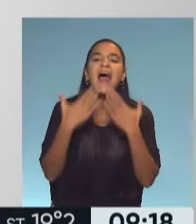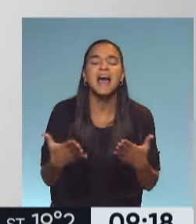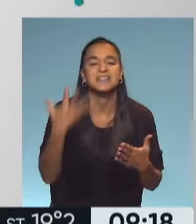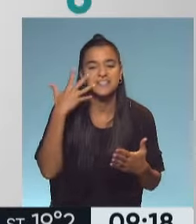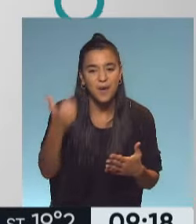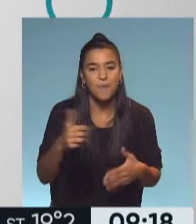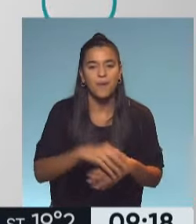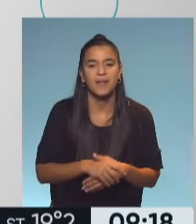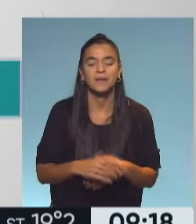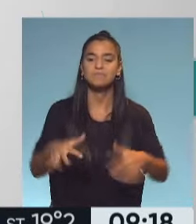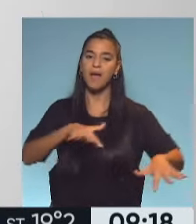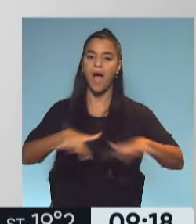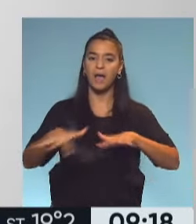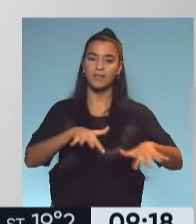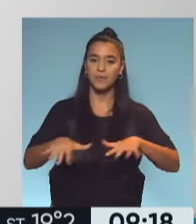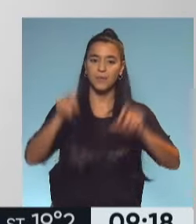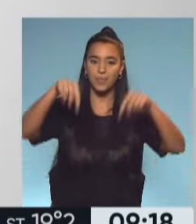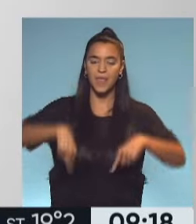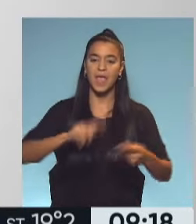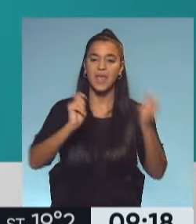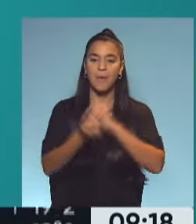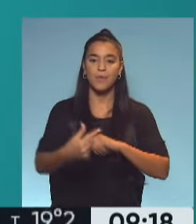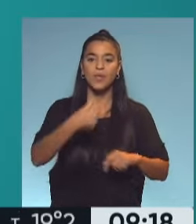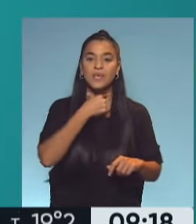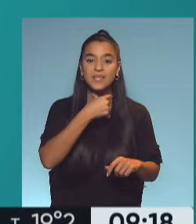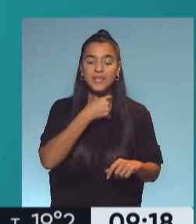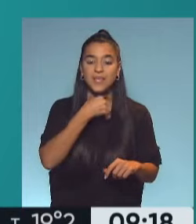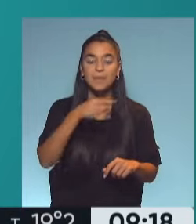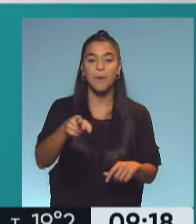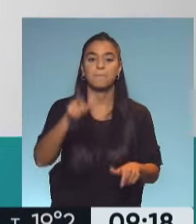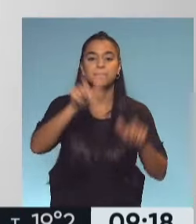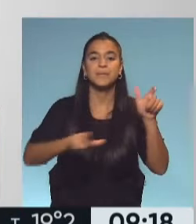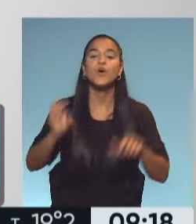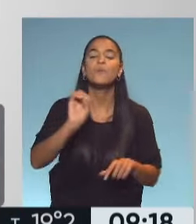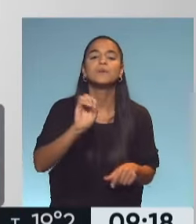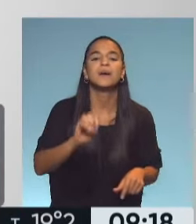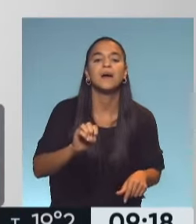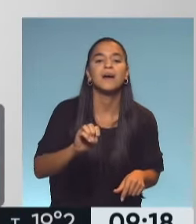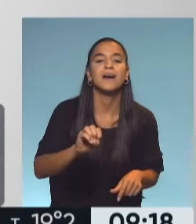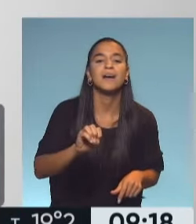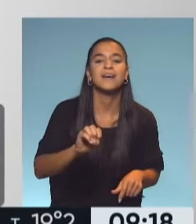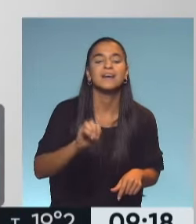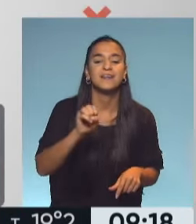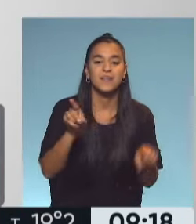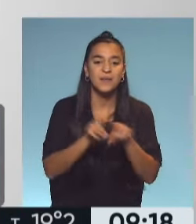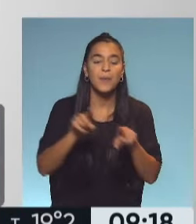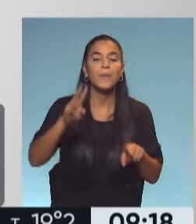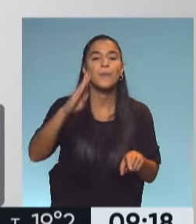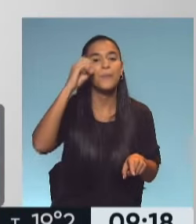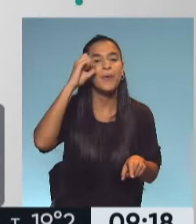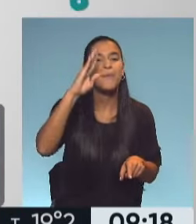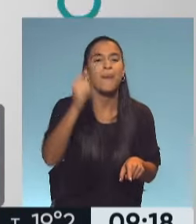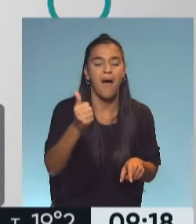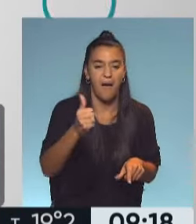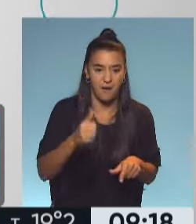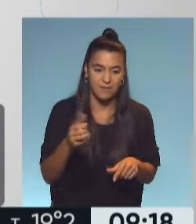ser una parte activa de este cambio que queremos tener en las personas mayores. ¿Cómo se llama todo el Mi abuela se llama Irma porque le decimos Beba, es la abuela Beba.